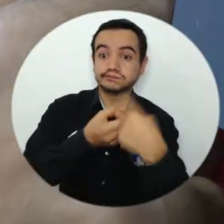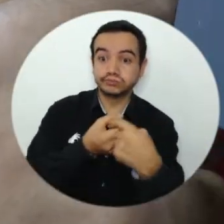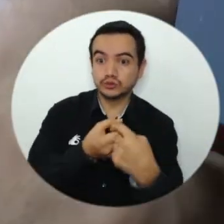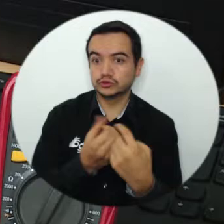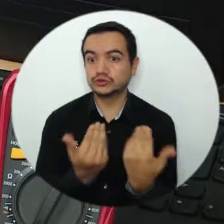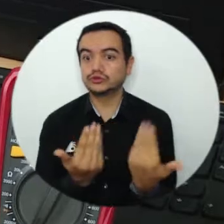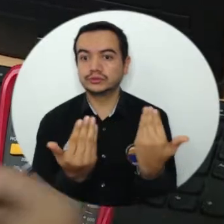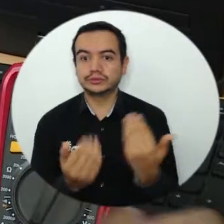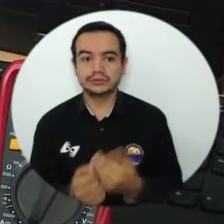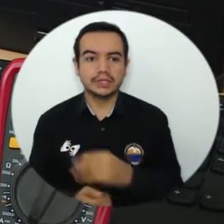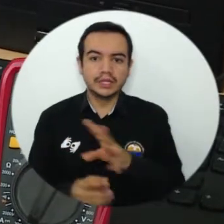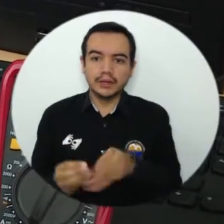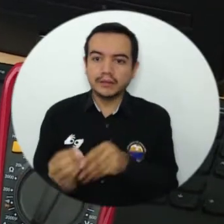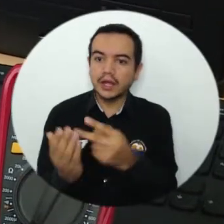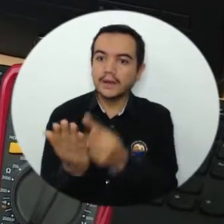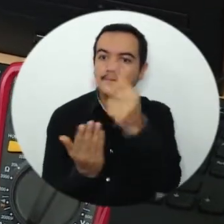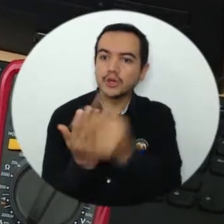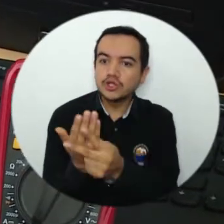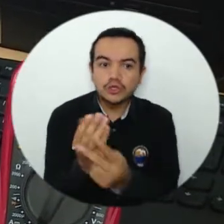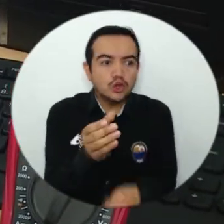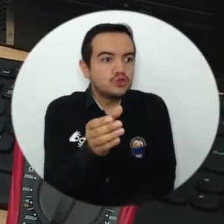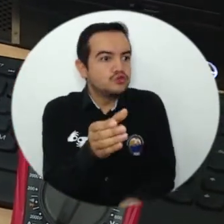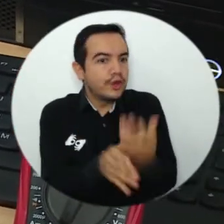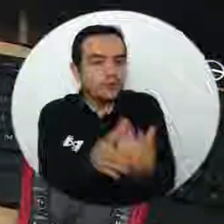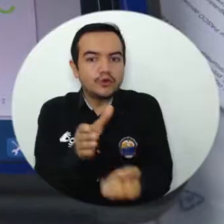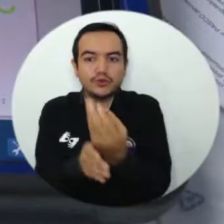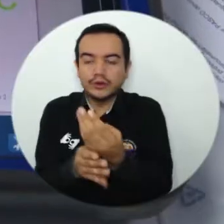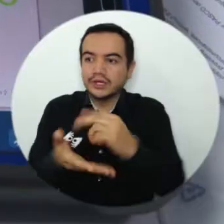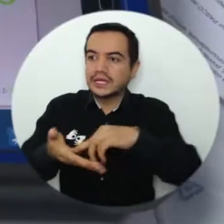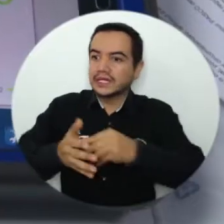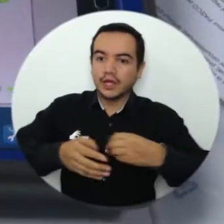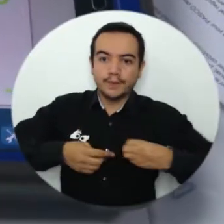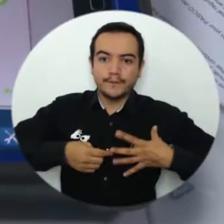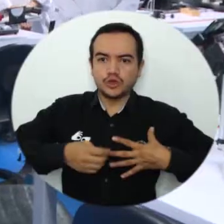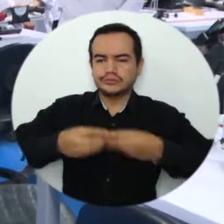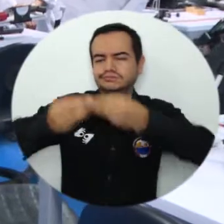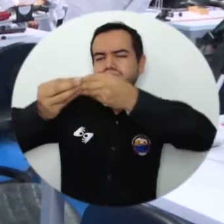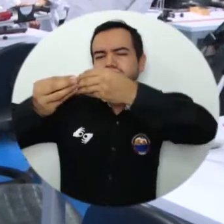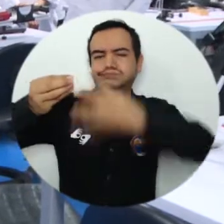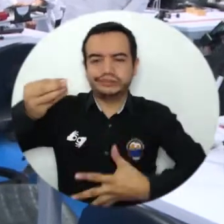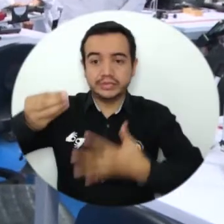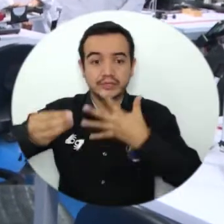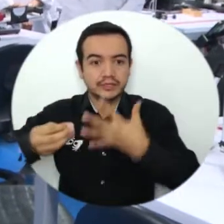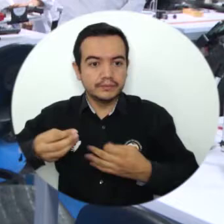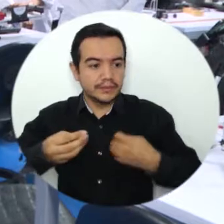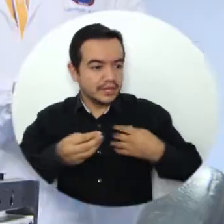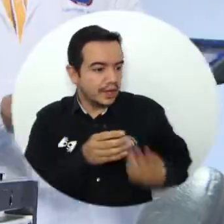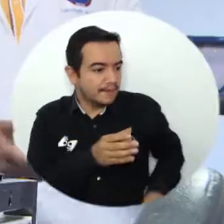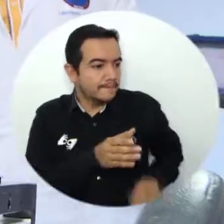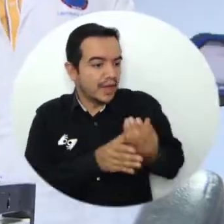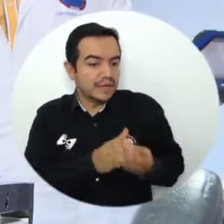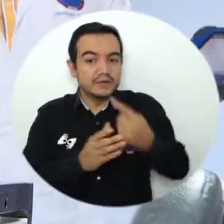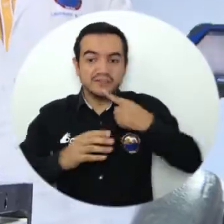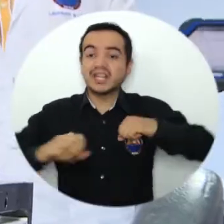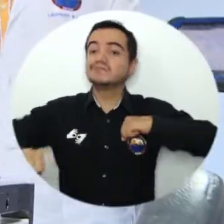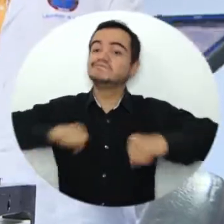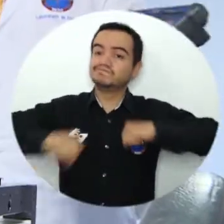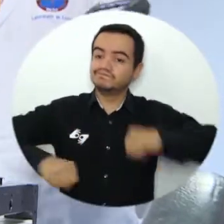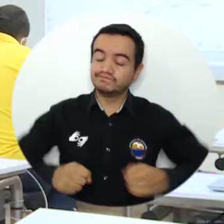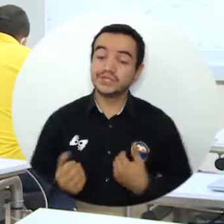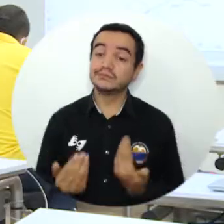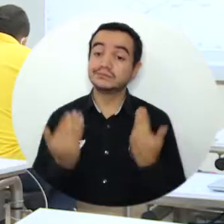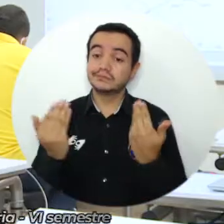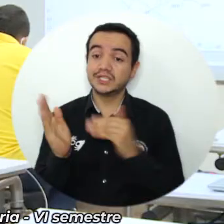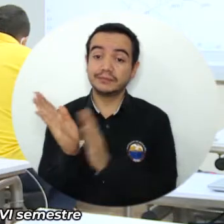los nuevos proyectos que pueden surgir, es un mar de oportunidades que tenemos y realmente sí se ven los frutos, muy buena la gestión. En estos